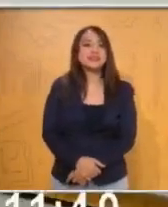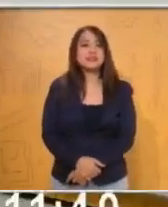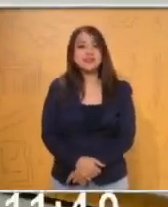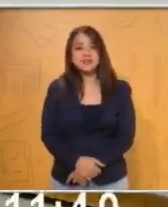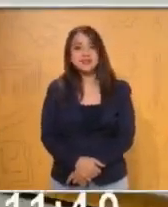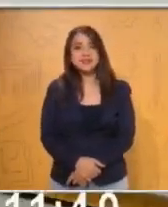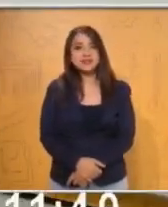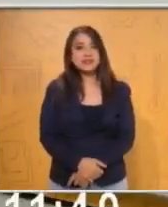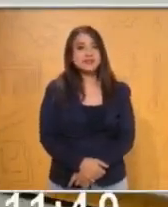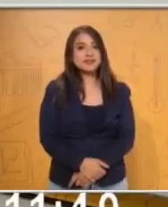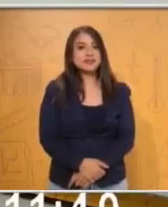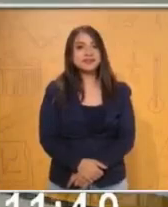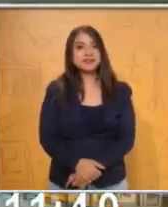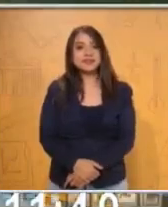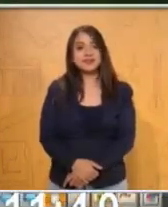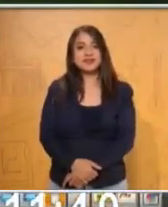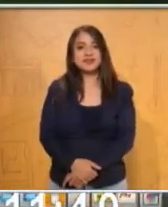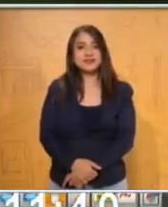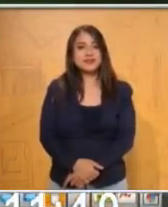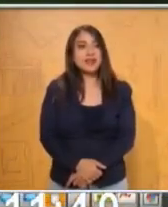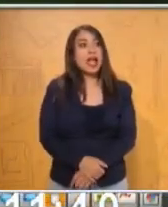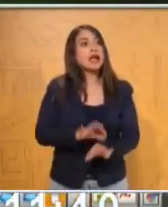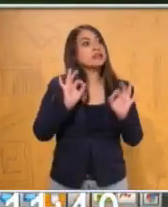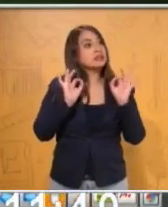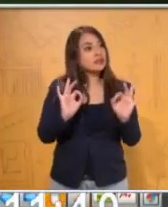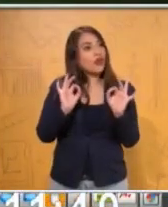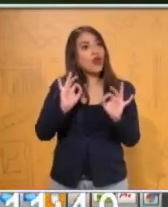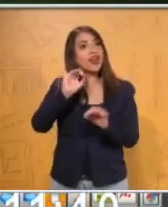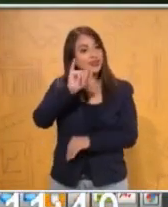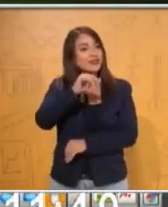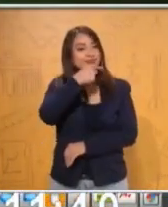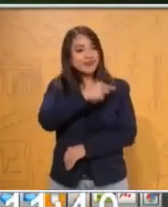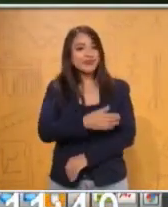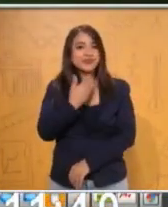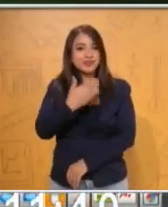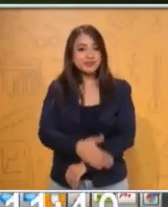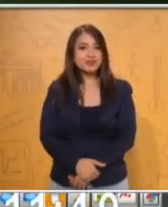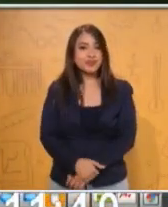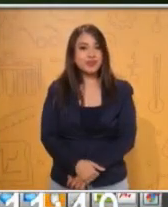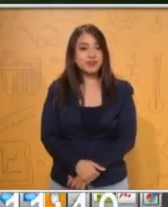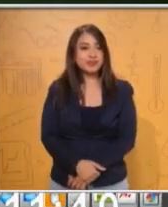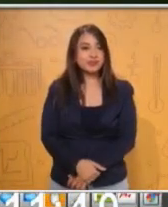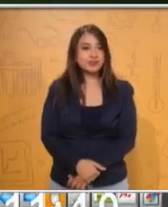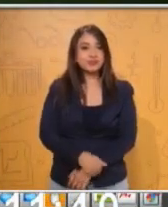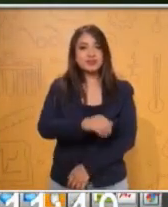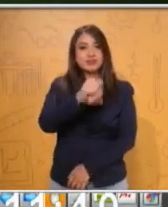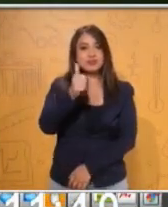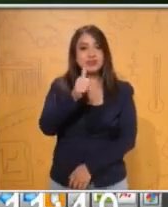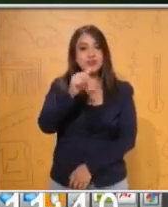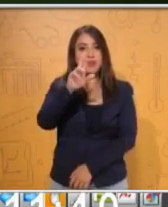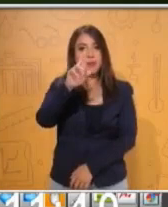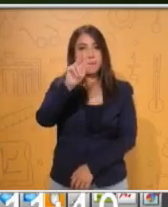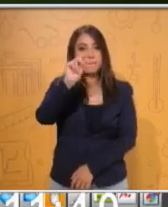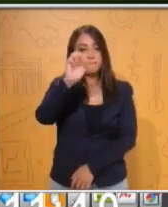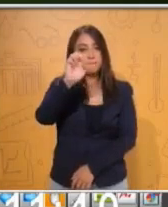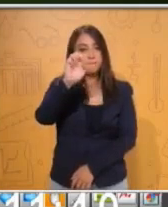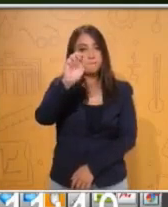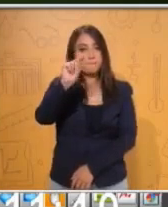Y vamos a ver, ¿era correcto, amiguitos? ¿Y cuál es el reto para nuestros dos